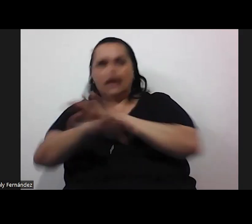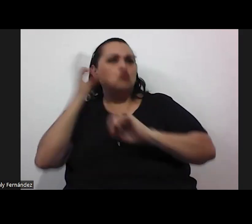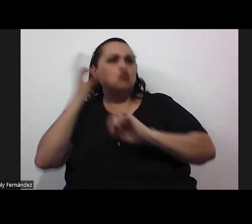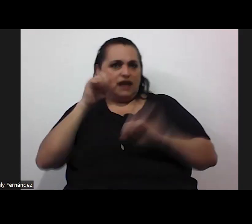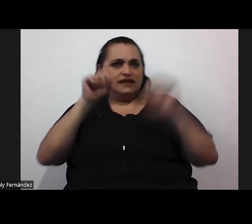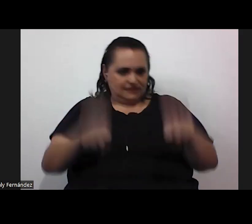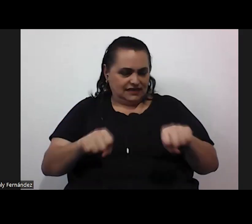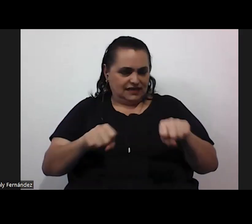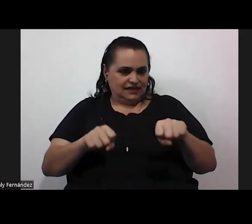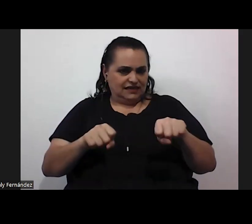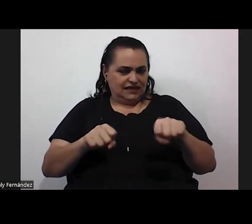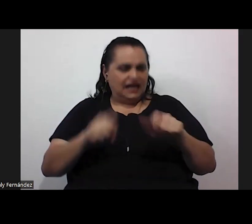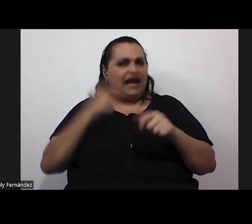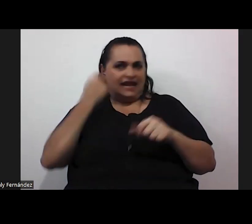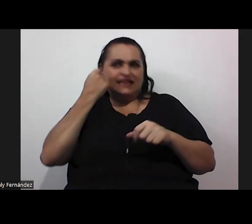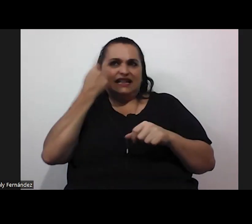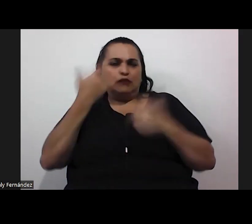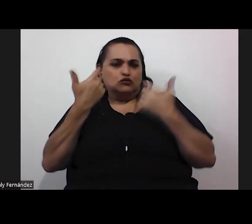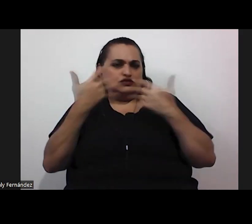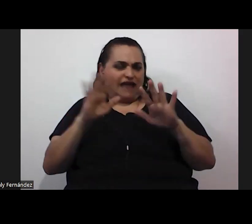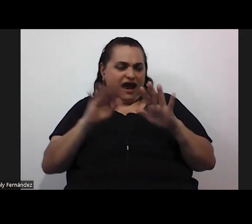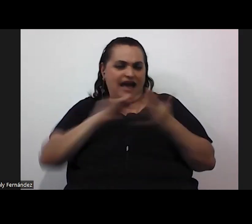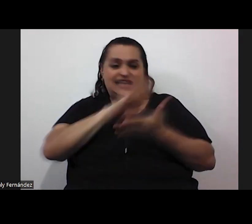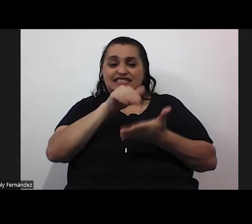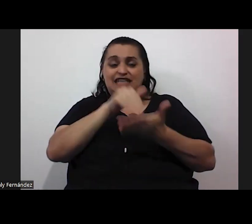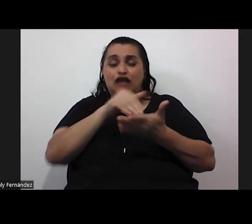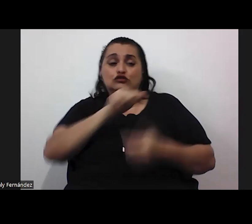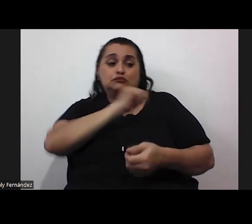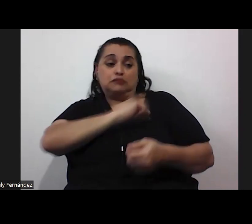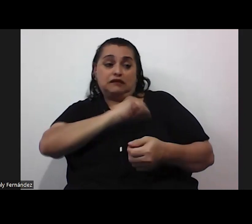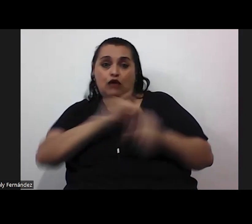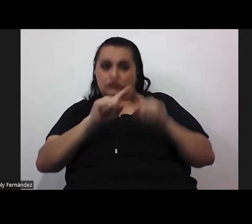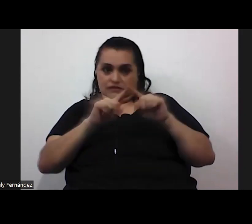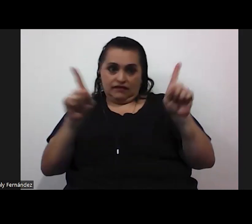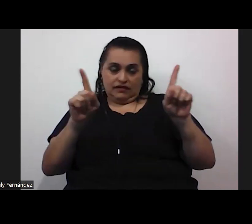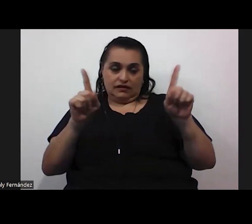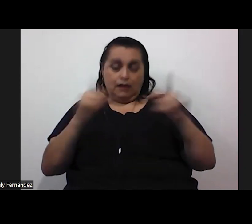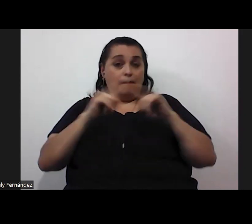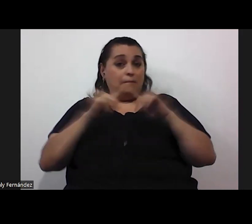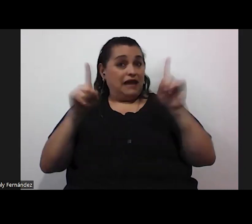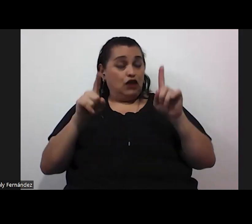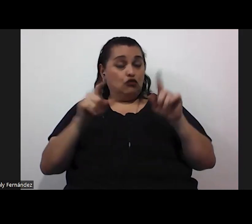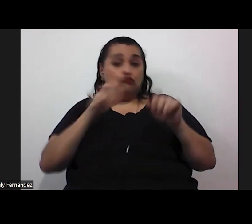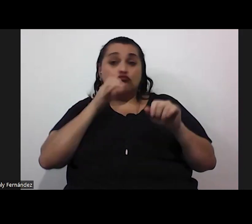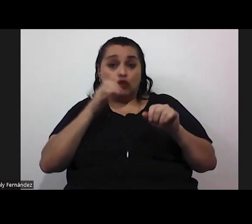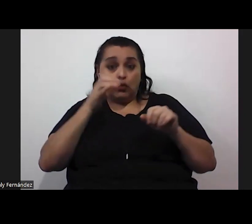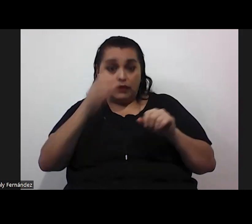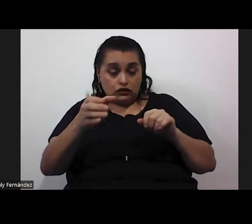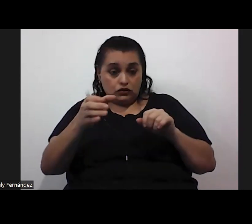o sea entendemos que ya los centros privados quizás es otro apartado diferente pero digamos desde la recomendación